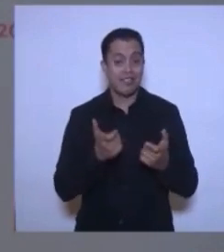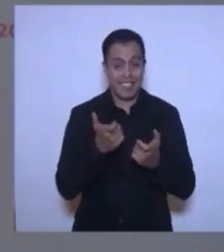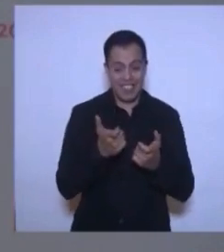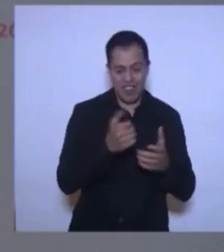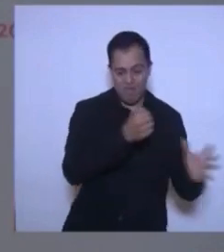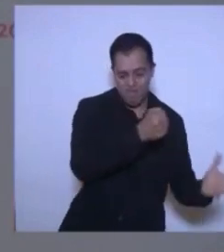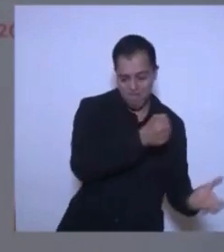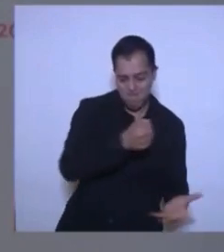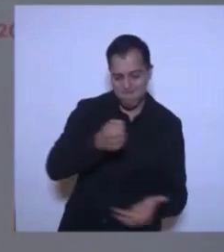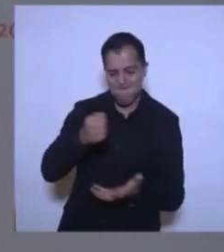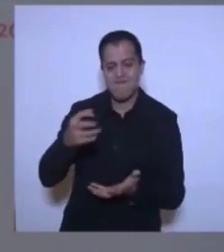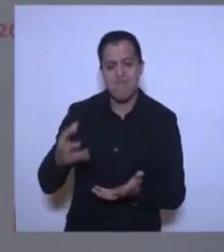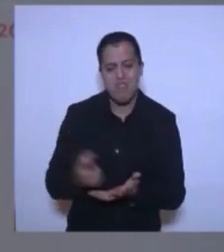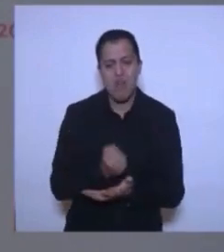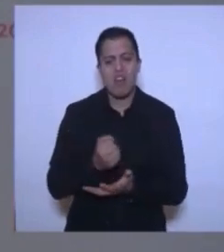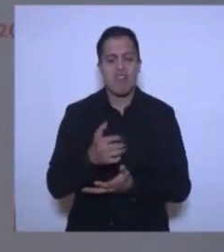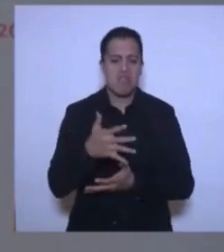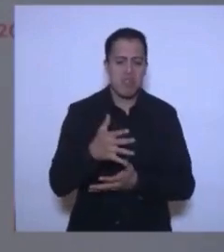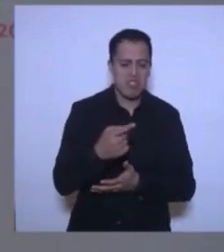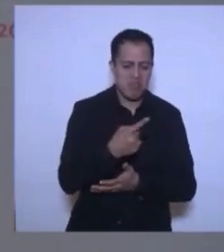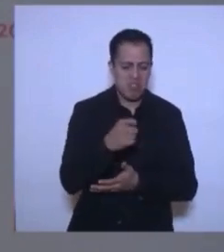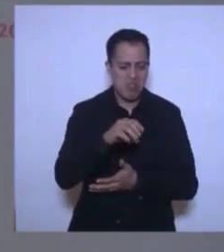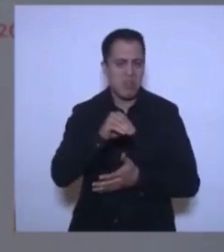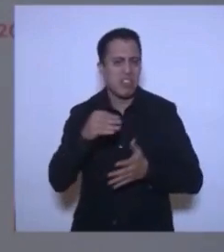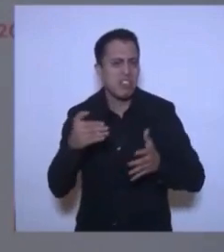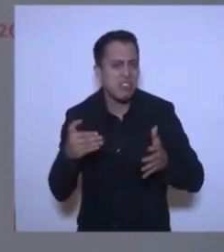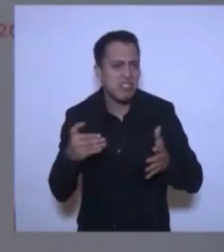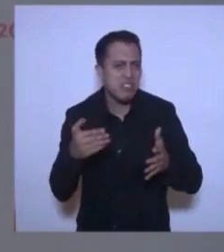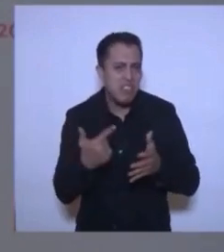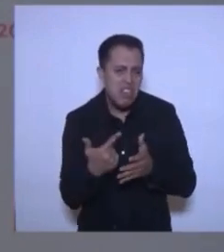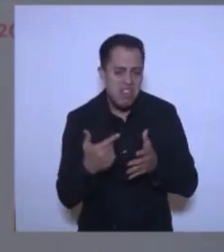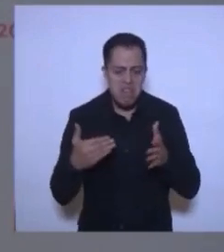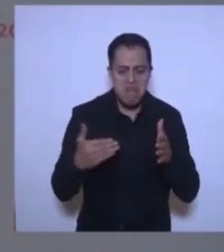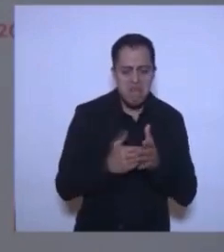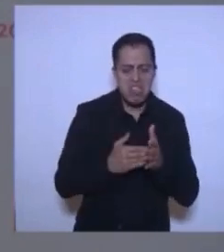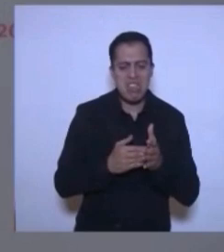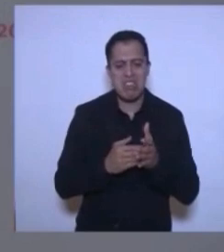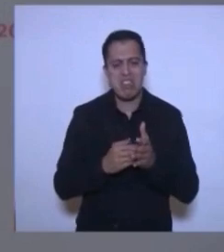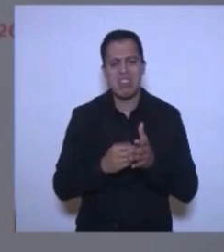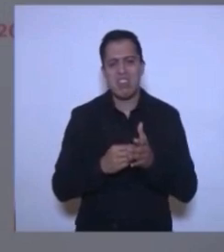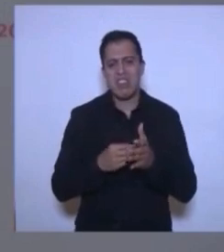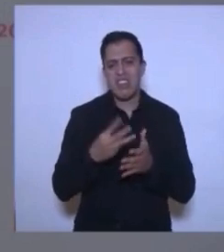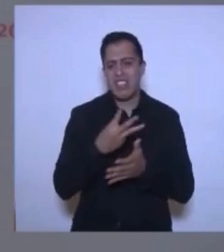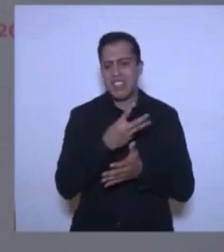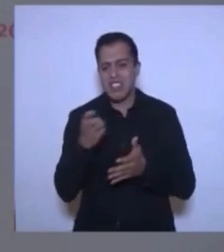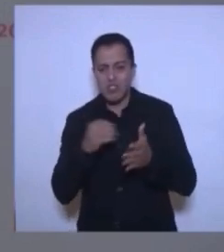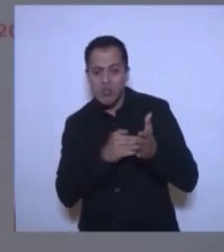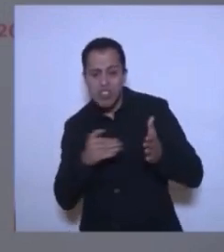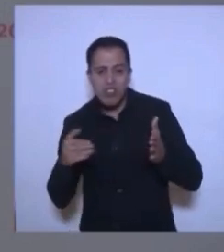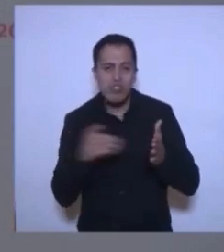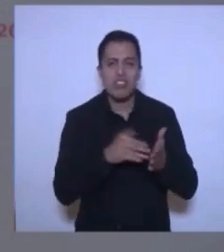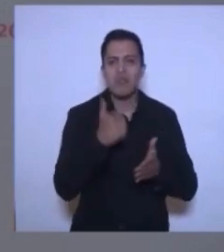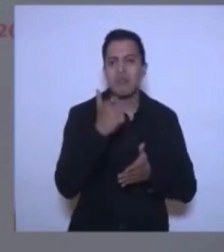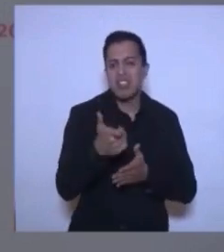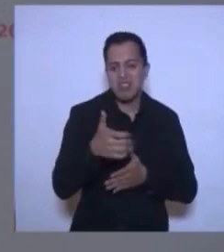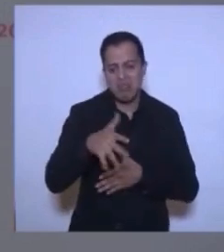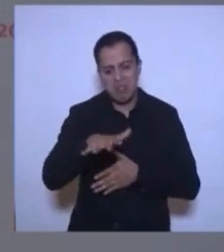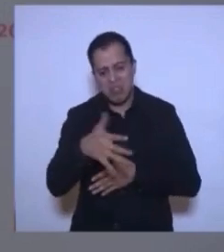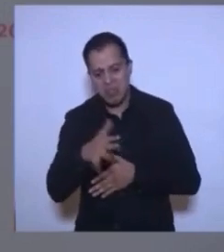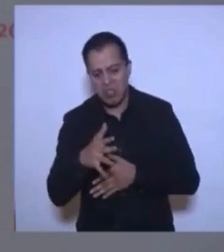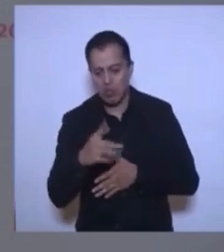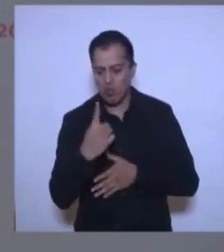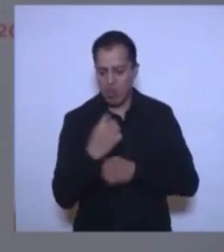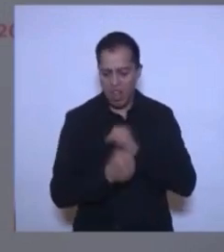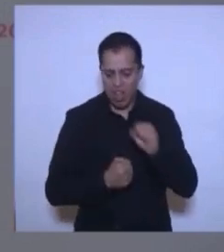son del orden de los 197.300.000.000 de pesos, lo que representa un ingreso promedio